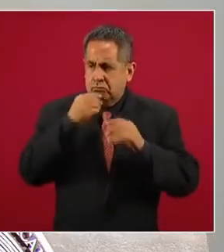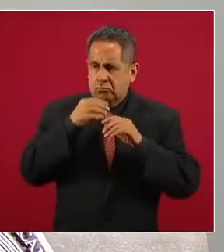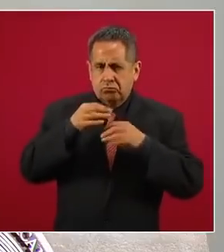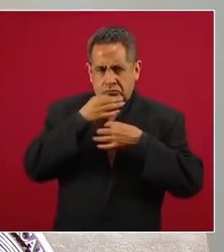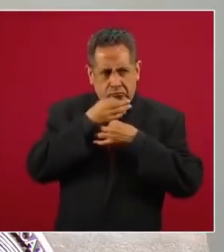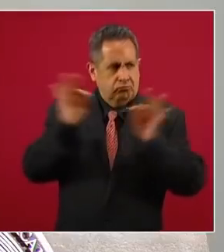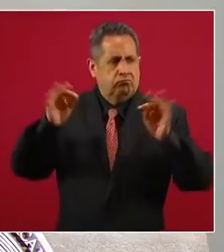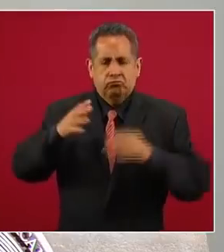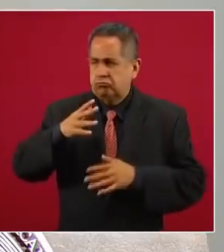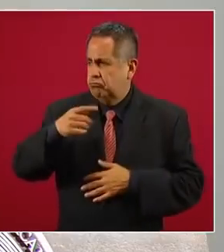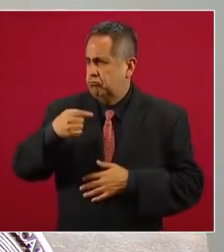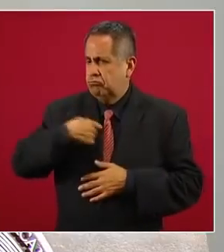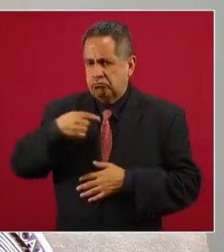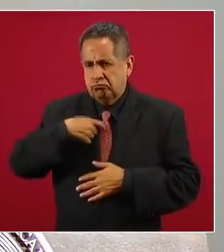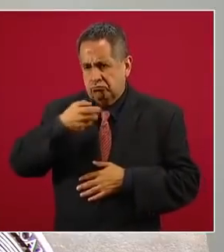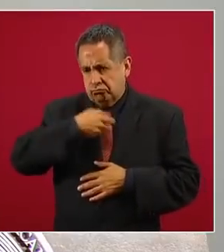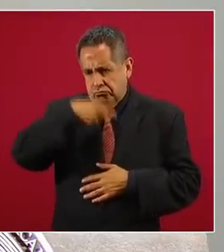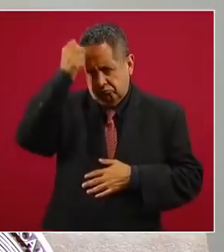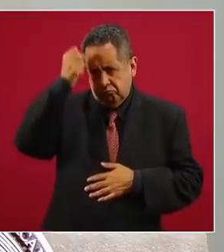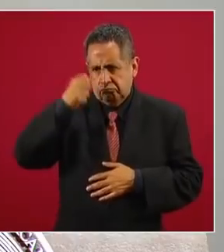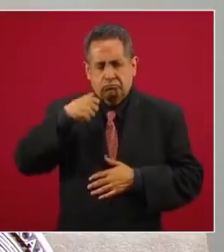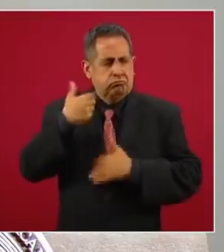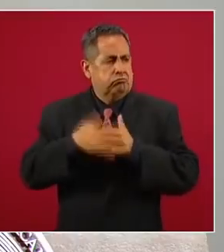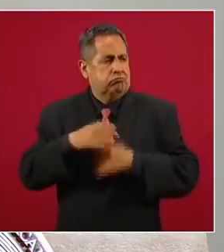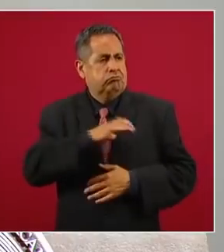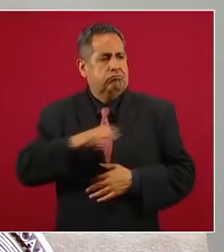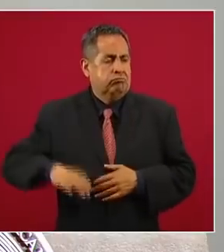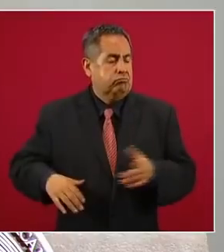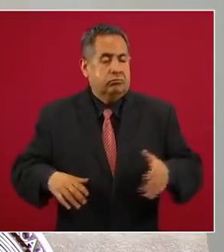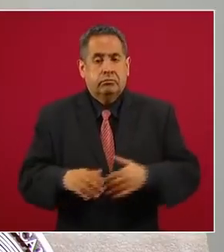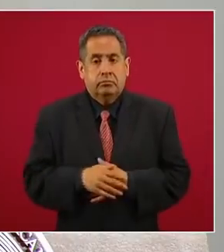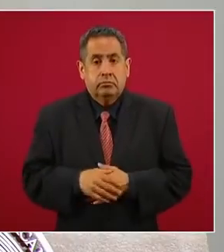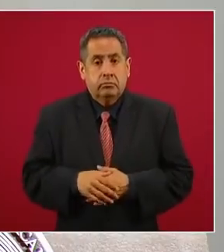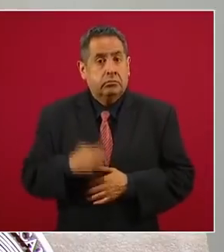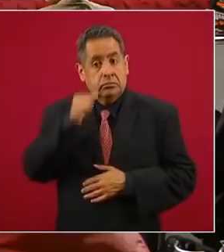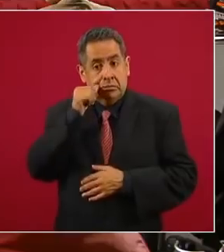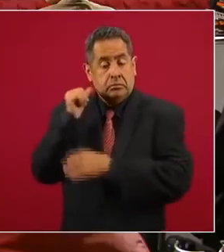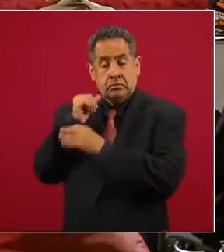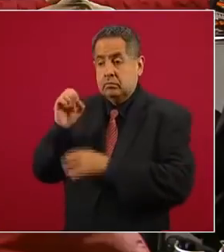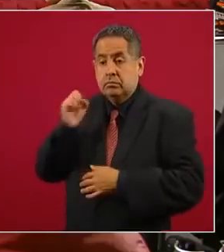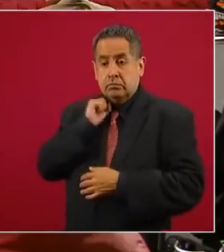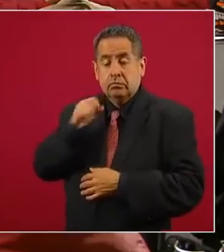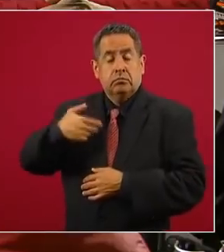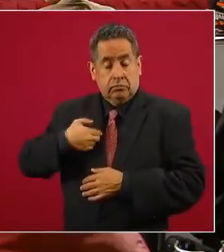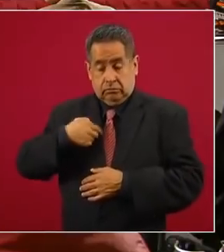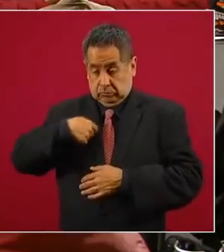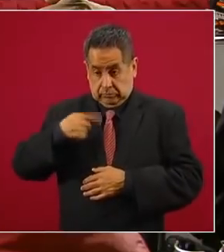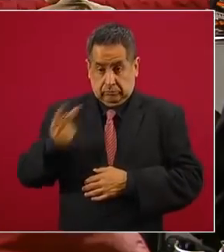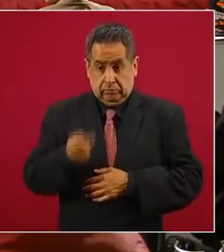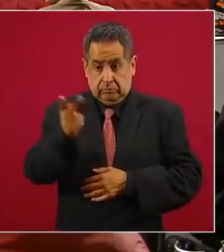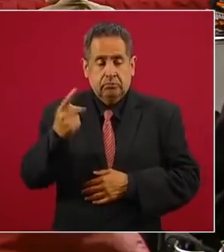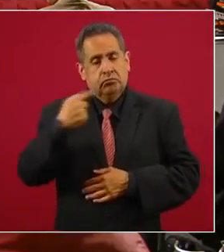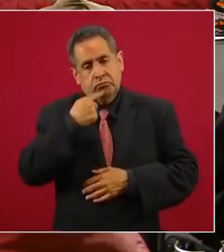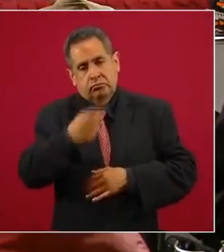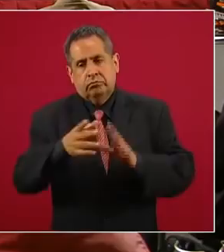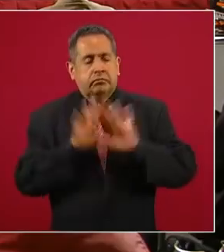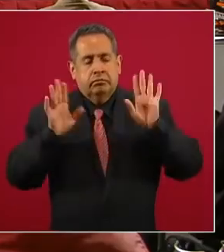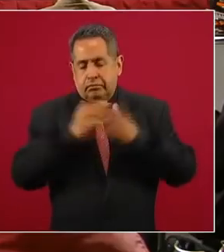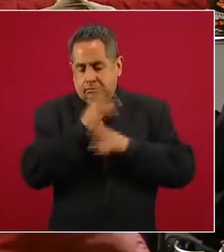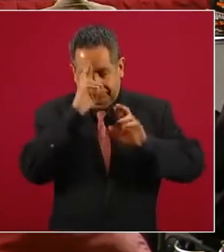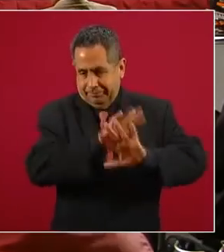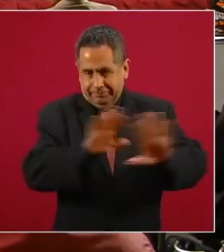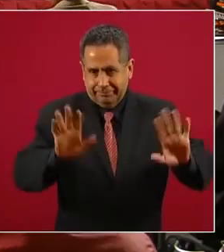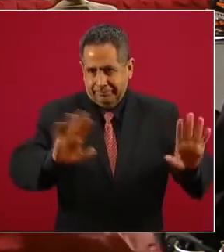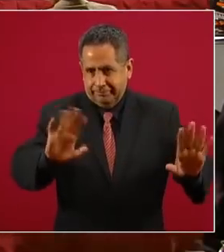manifiesta o ayer o antier de que va a ser candidato en el senado lo dijo a pregunta de su servidor lo dijo pero bueno ya no nos metamos tanto